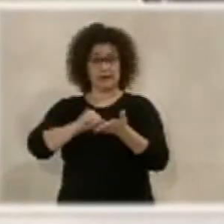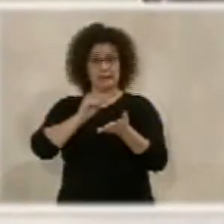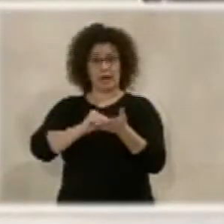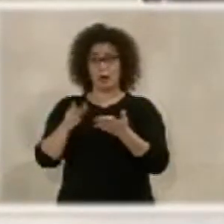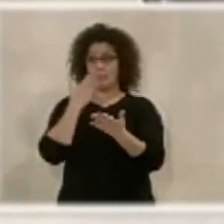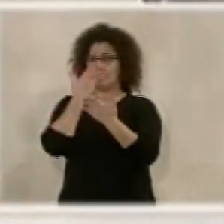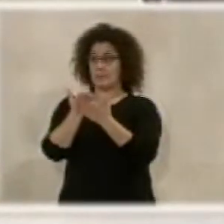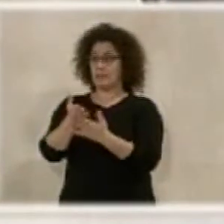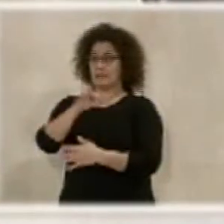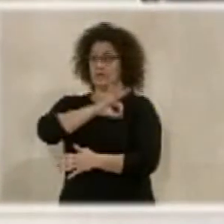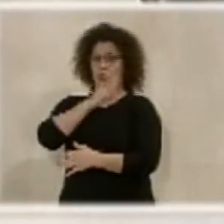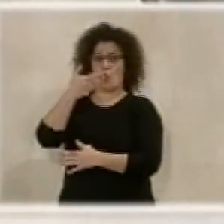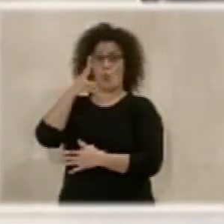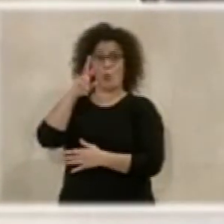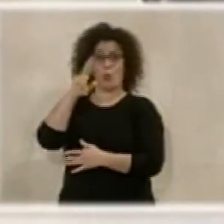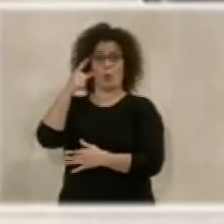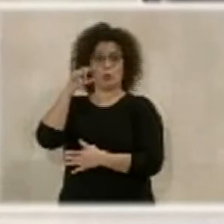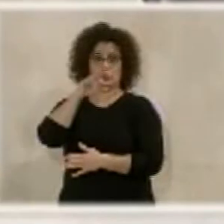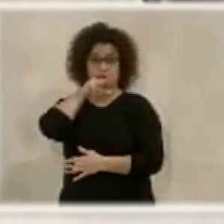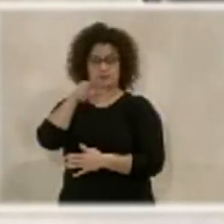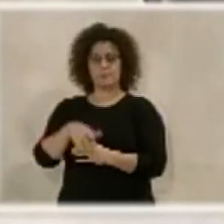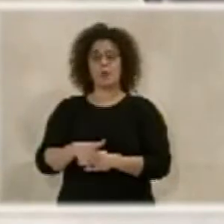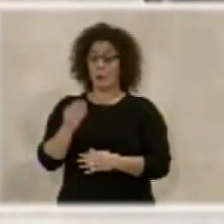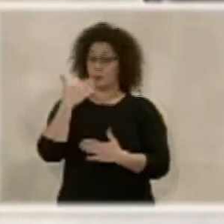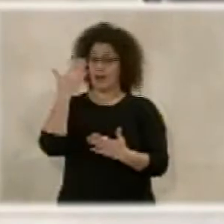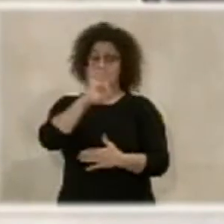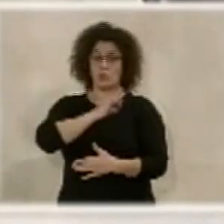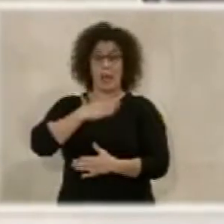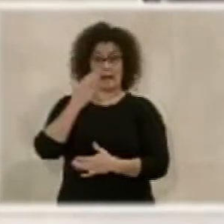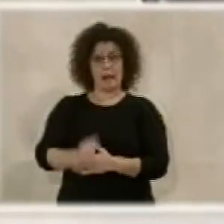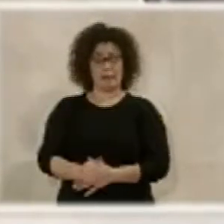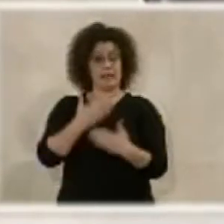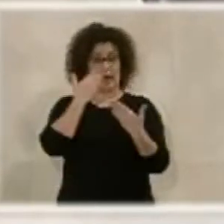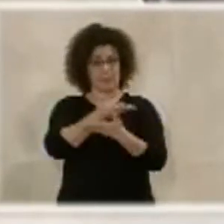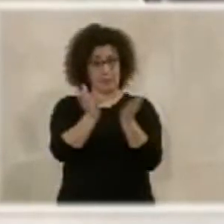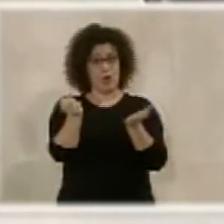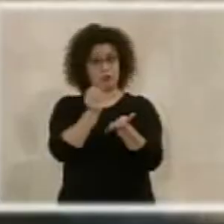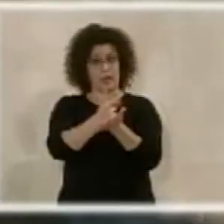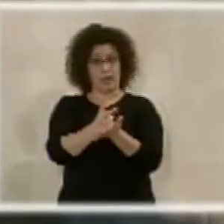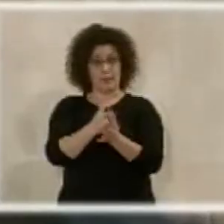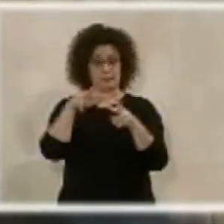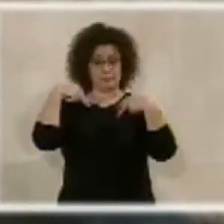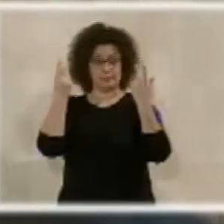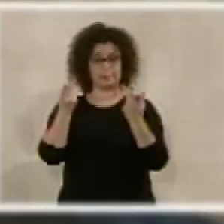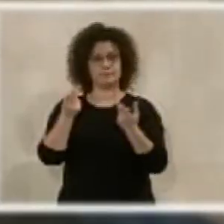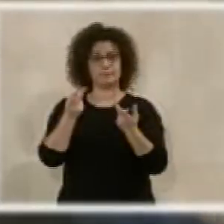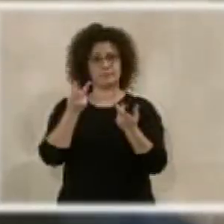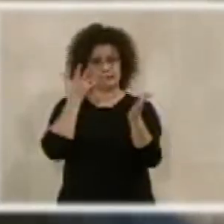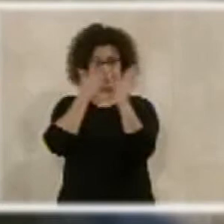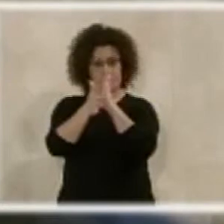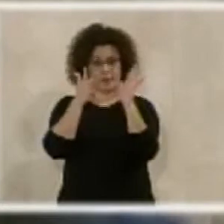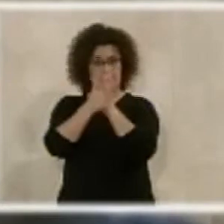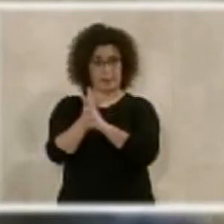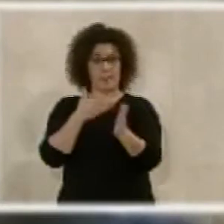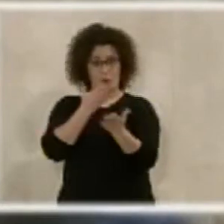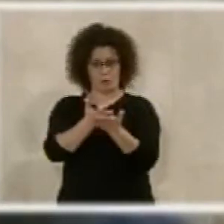proponente, señor Burgos, tiene la palabra. Muchas gracias, señor alcalde. Gracias de nuevo por permitirme que intervenga en